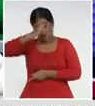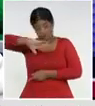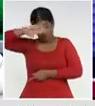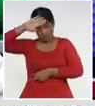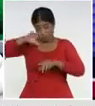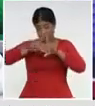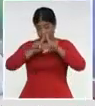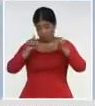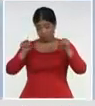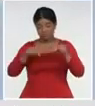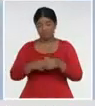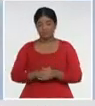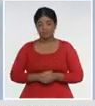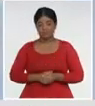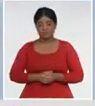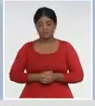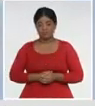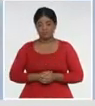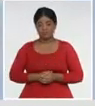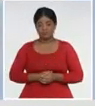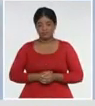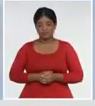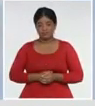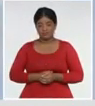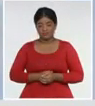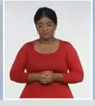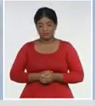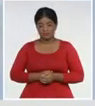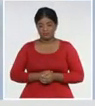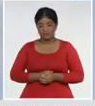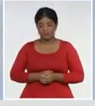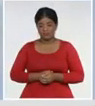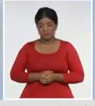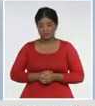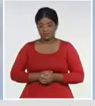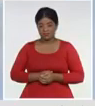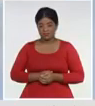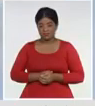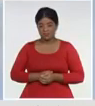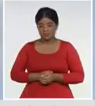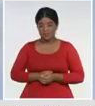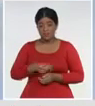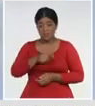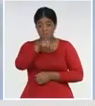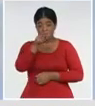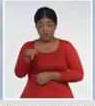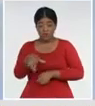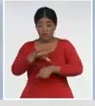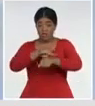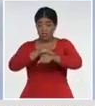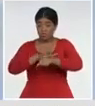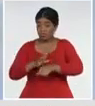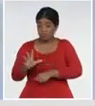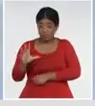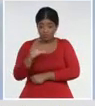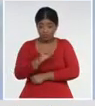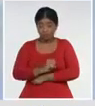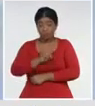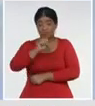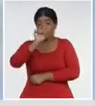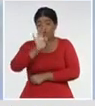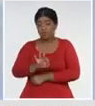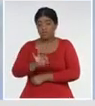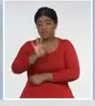de los 81,640, pacientes, personas, que se han, diagnosticado, con COVID-19,